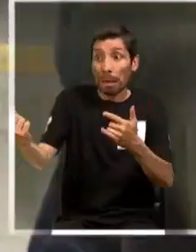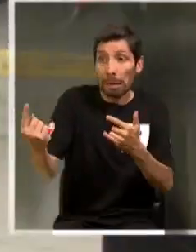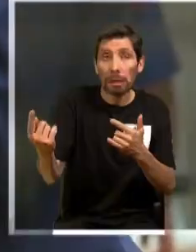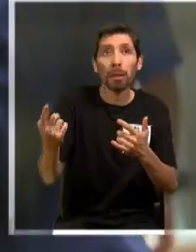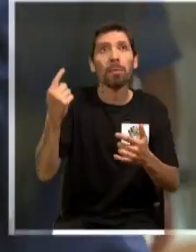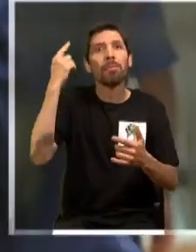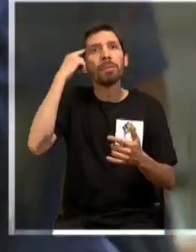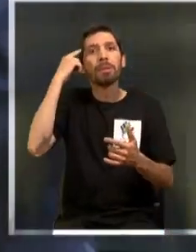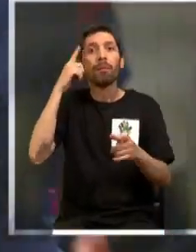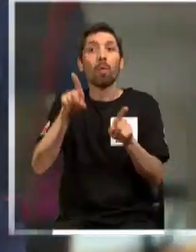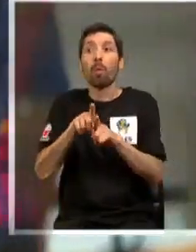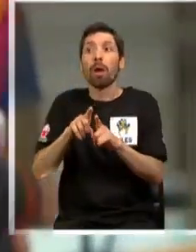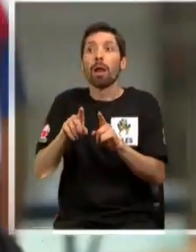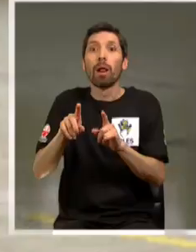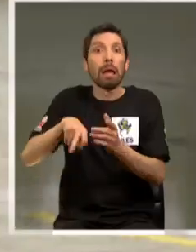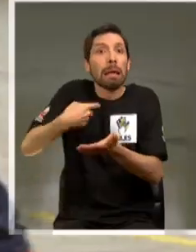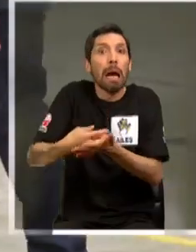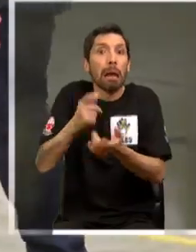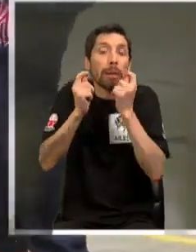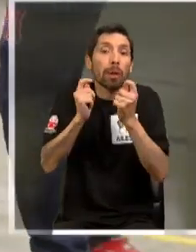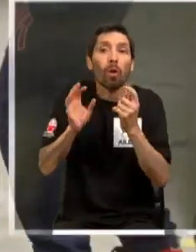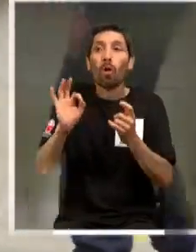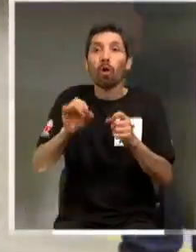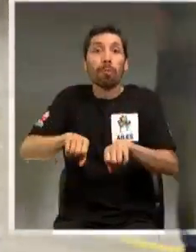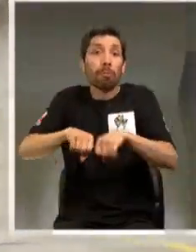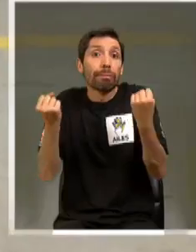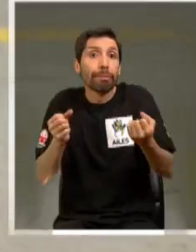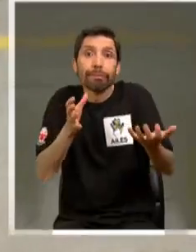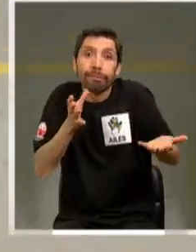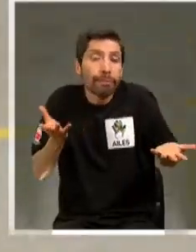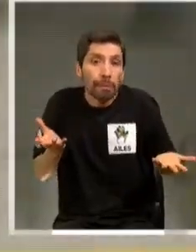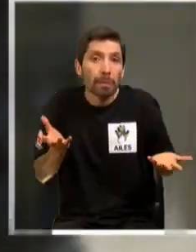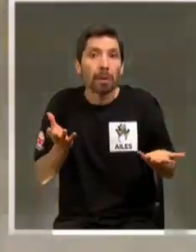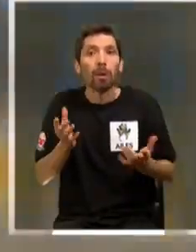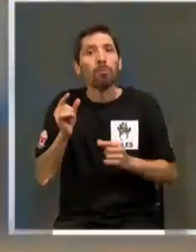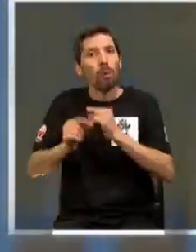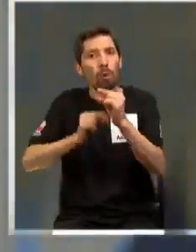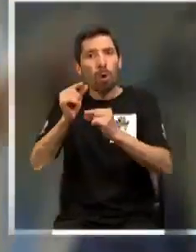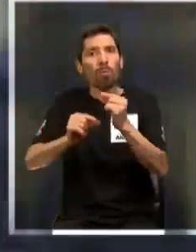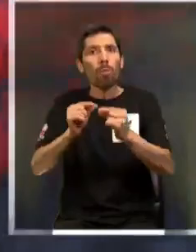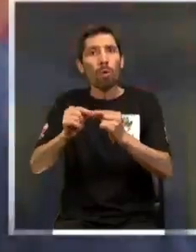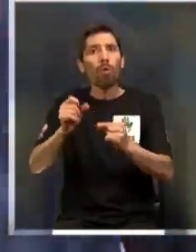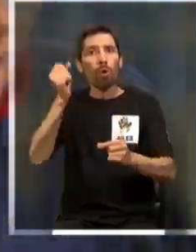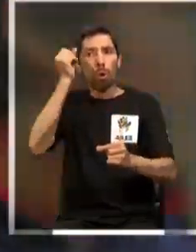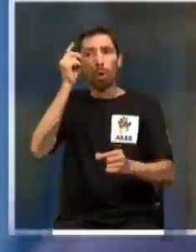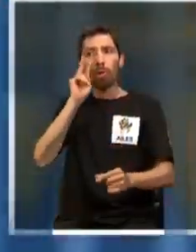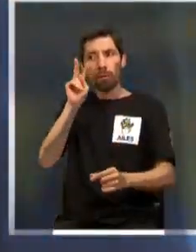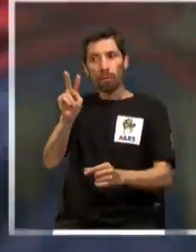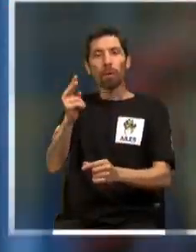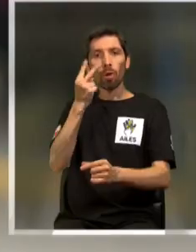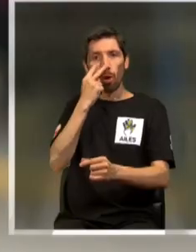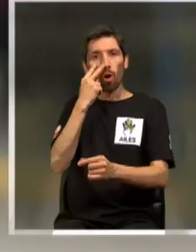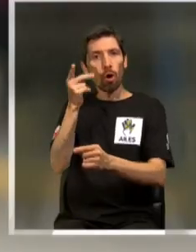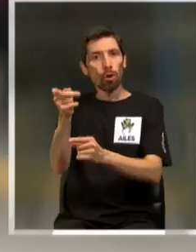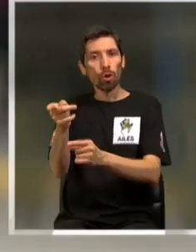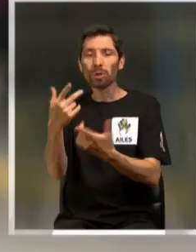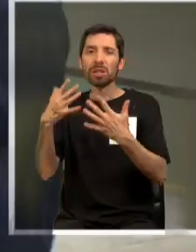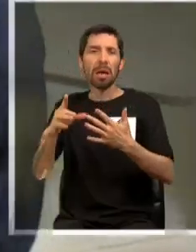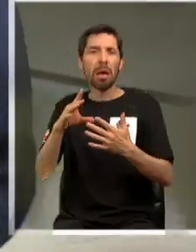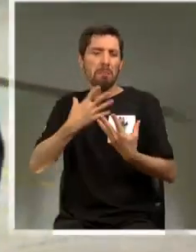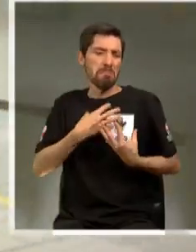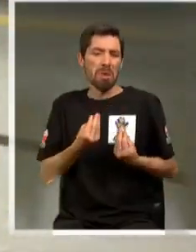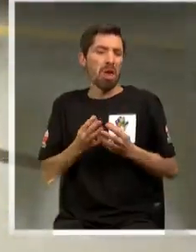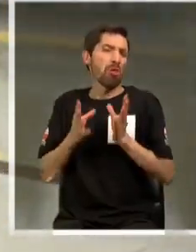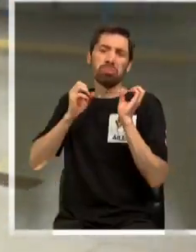pensaban que se podía caer, pensaban que se podía fracturar. Poco a poco han ido conociendo a Orlando y ya sus miedos quedaron atrás.